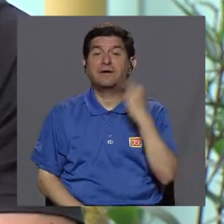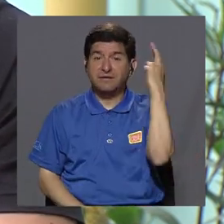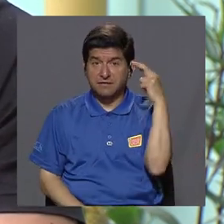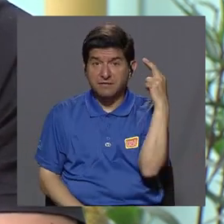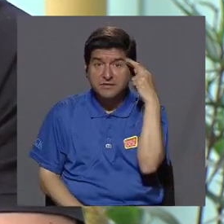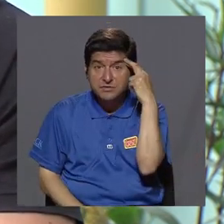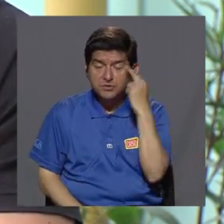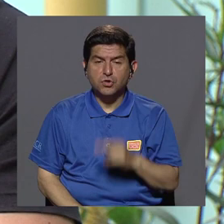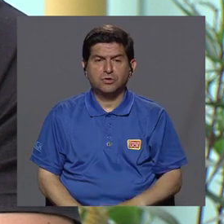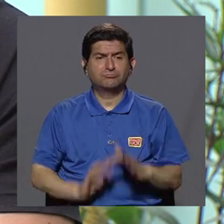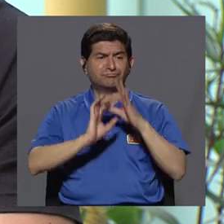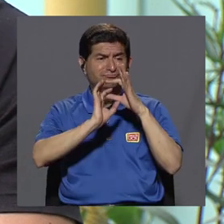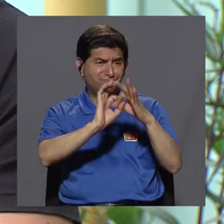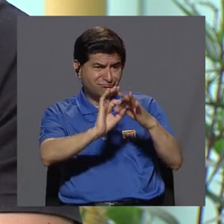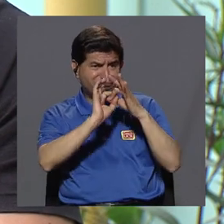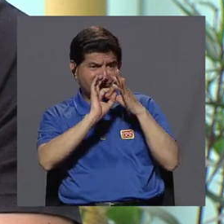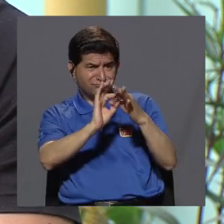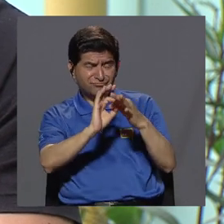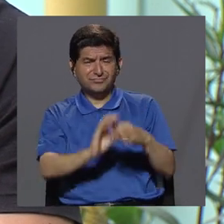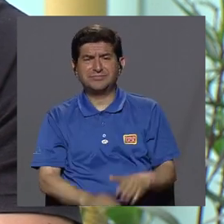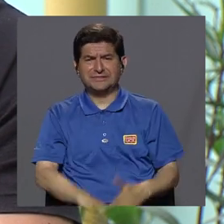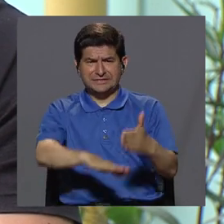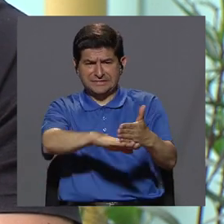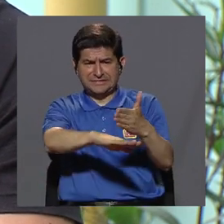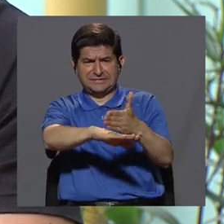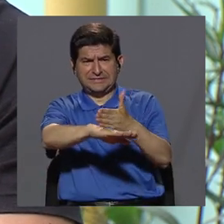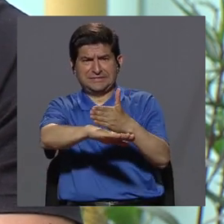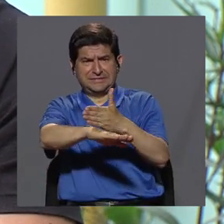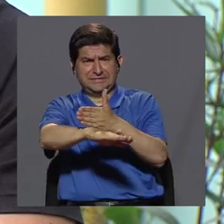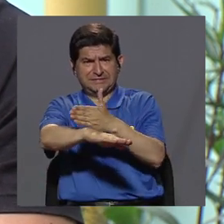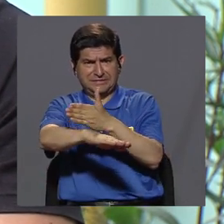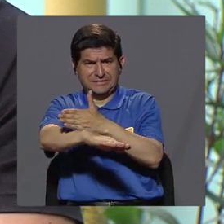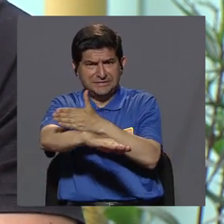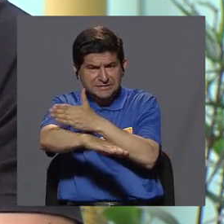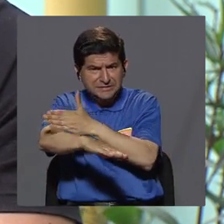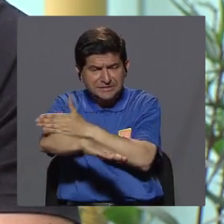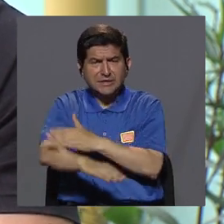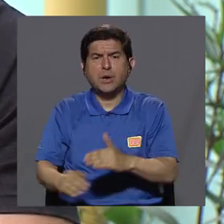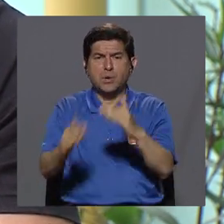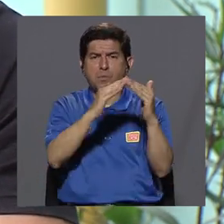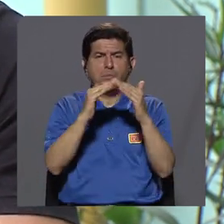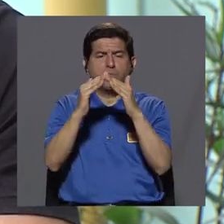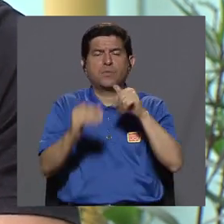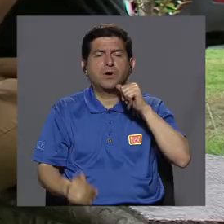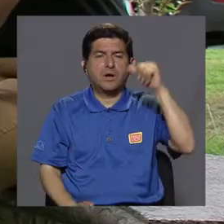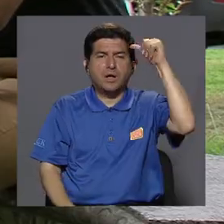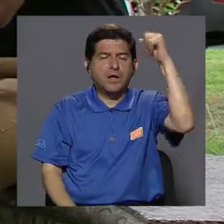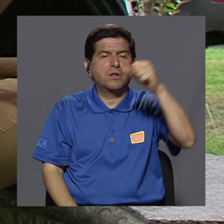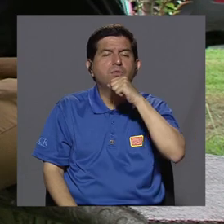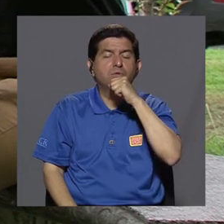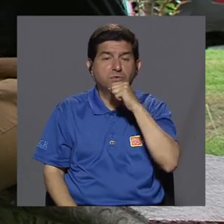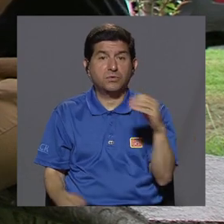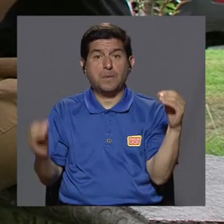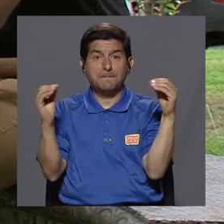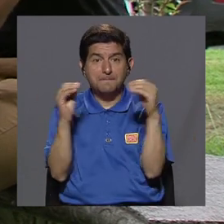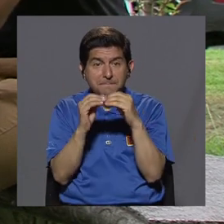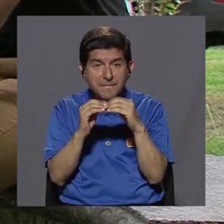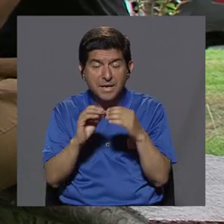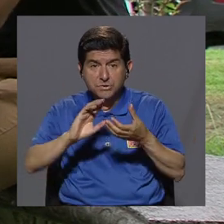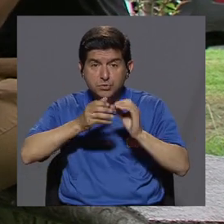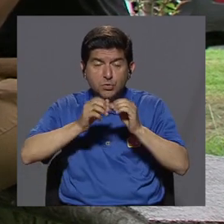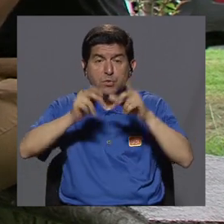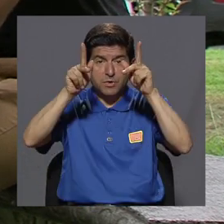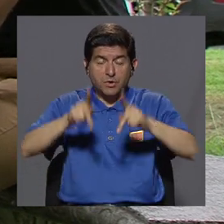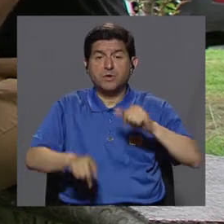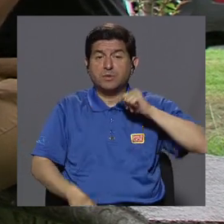viene relacionada mucho al crecimiento de la población adulta mayor. Entonces, entre mayor crecimiento de la